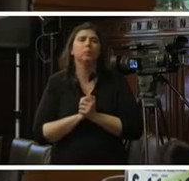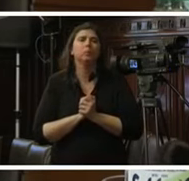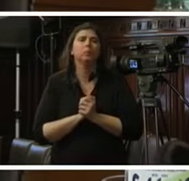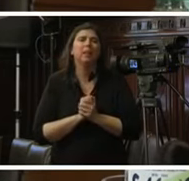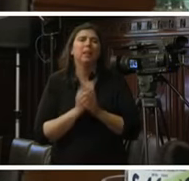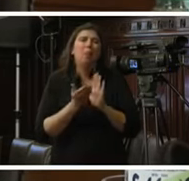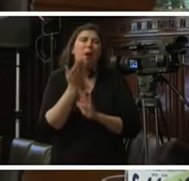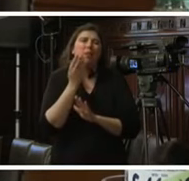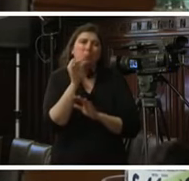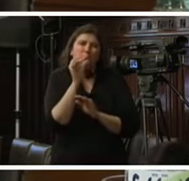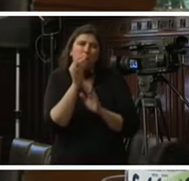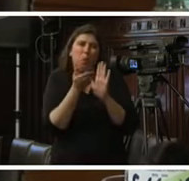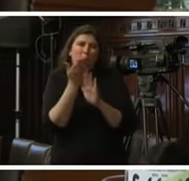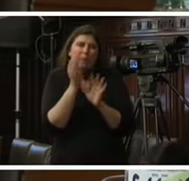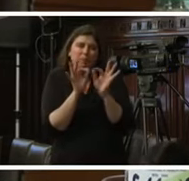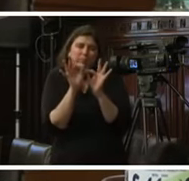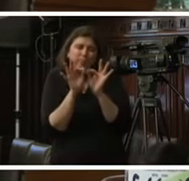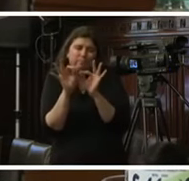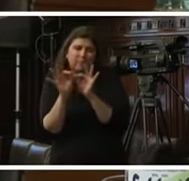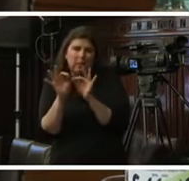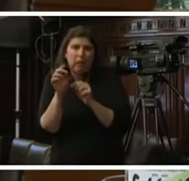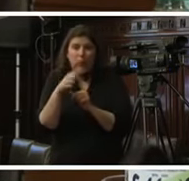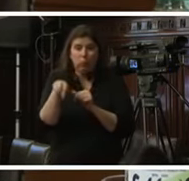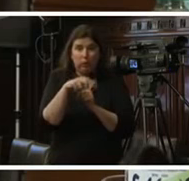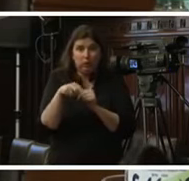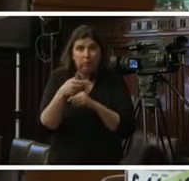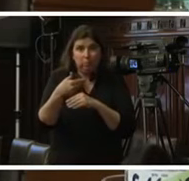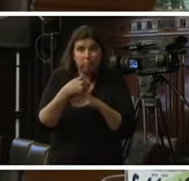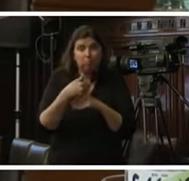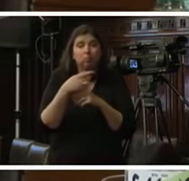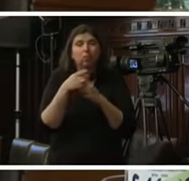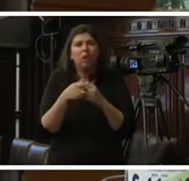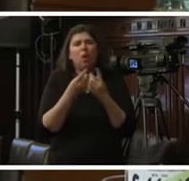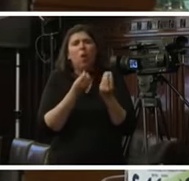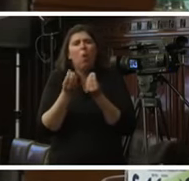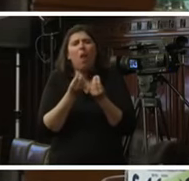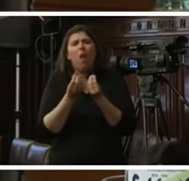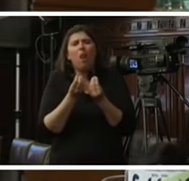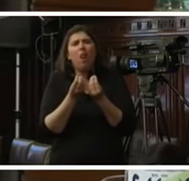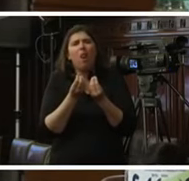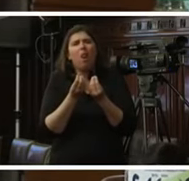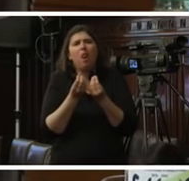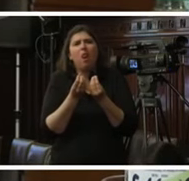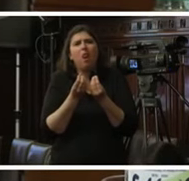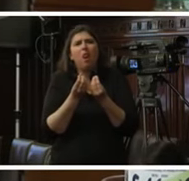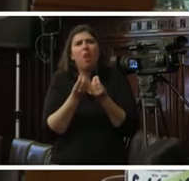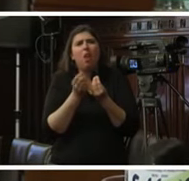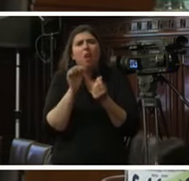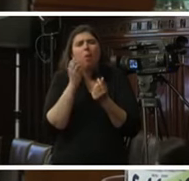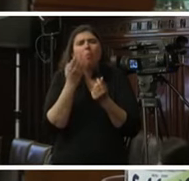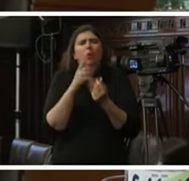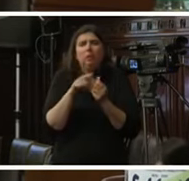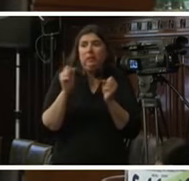puntualización acerca de parte de ustedes de cuáles son las razones por las cuales tienen ese temor